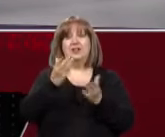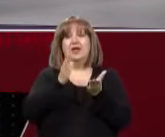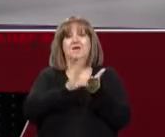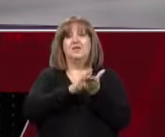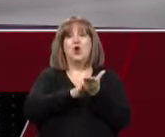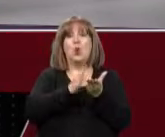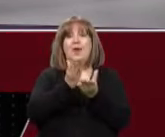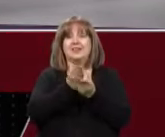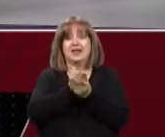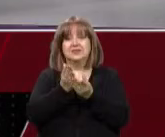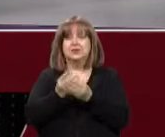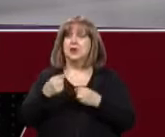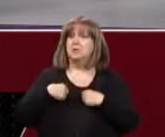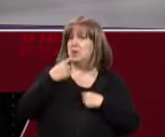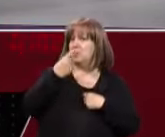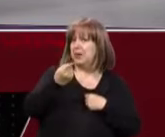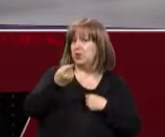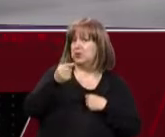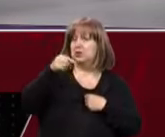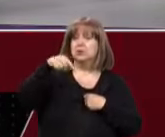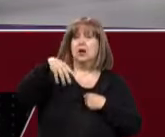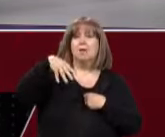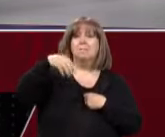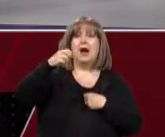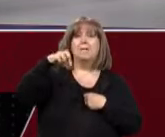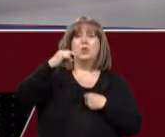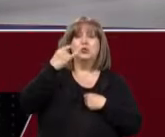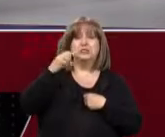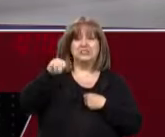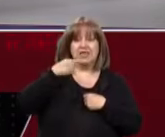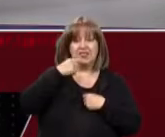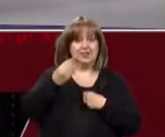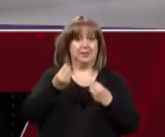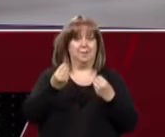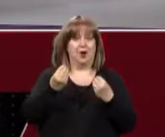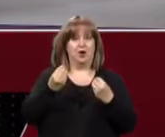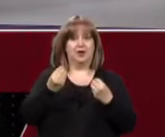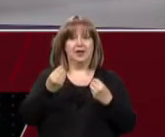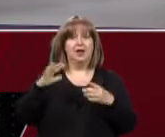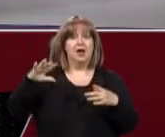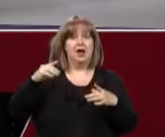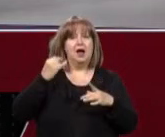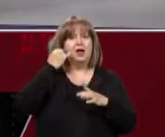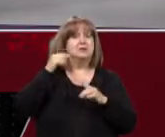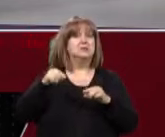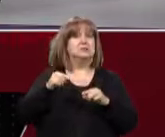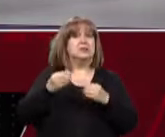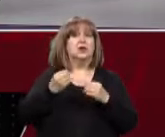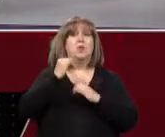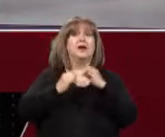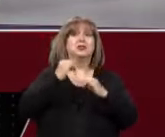debate. ¿Por qué dice usted que los mapuches no solo no son originarios sino que vinieron a exterminar a pueblos que sí lo eran?